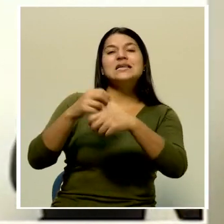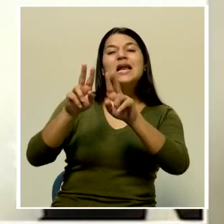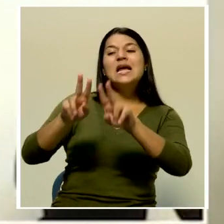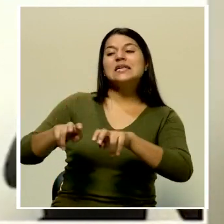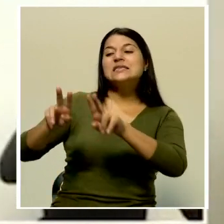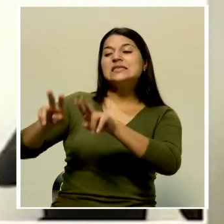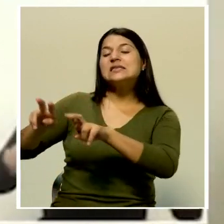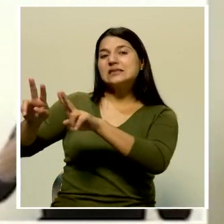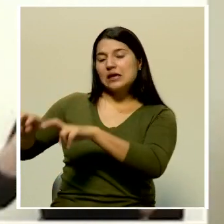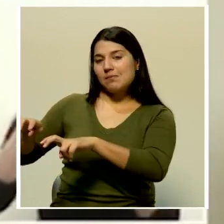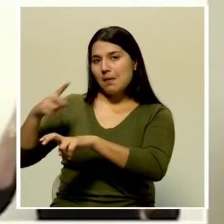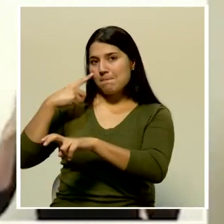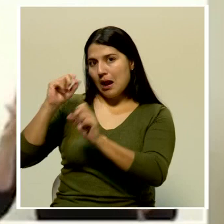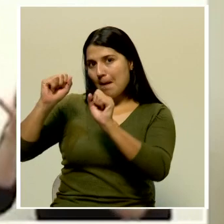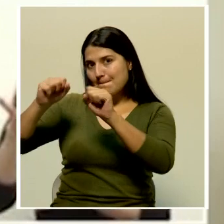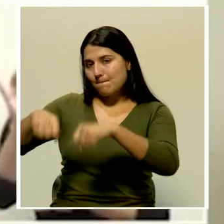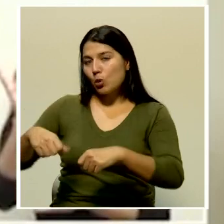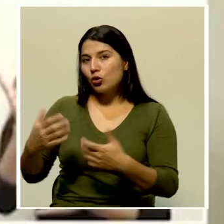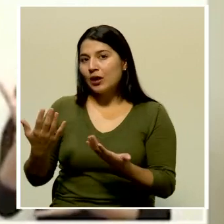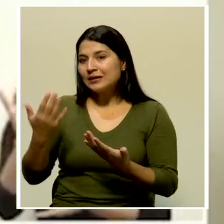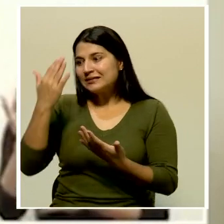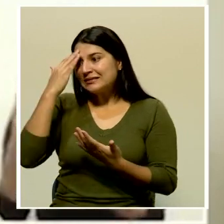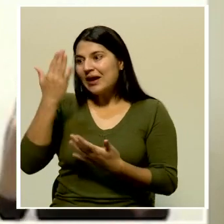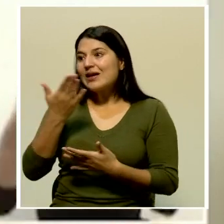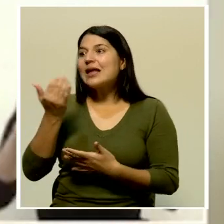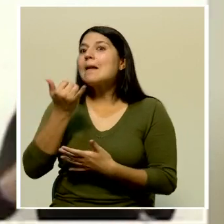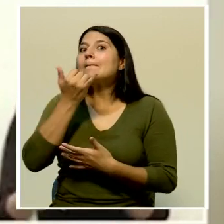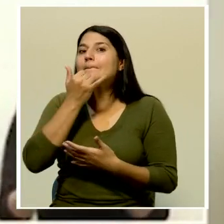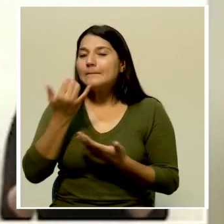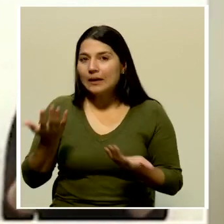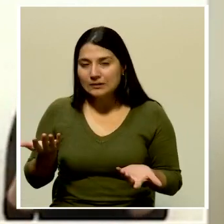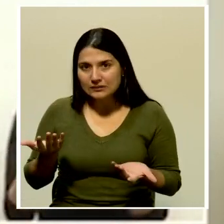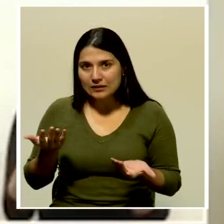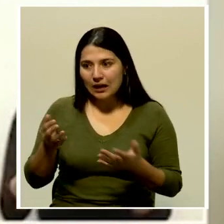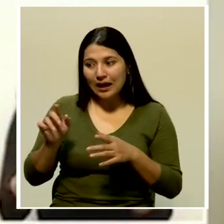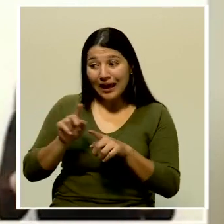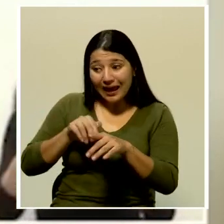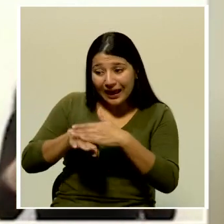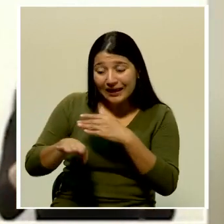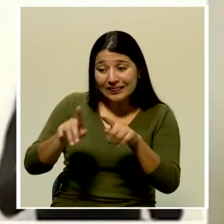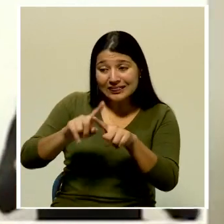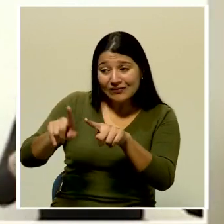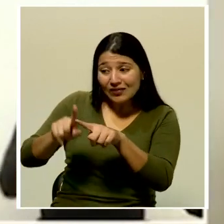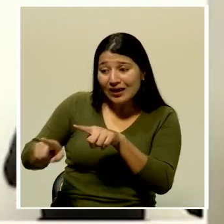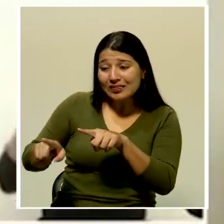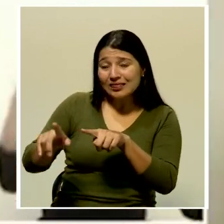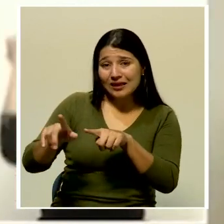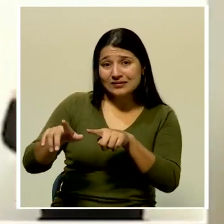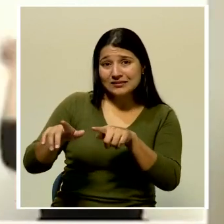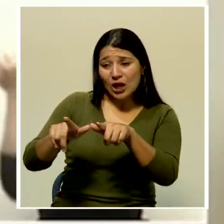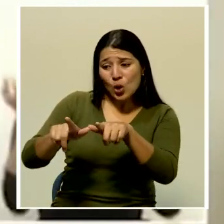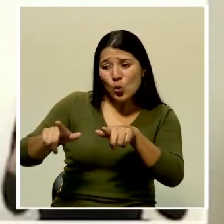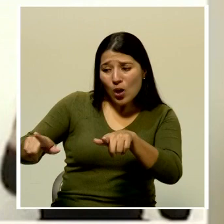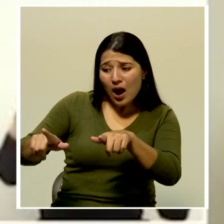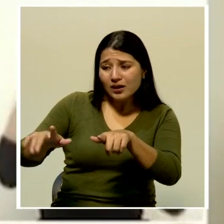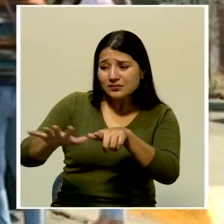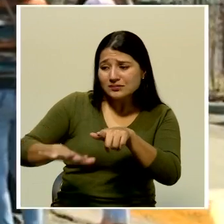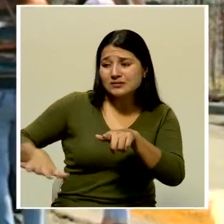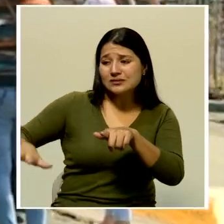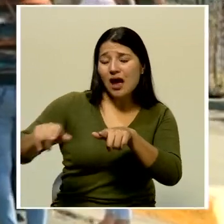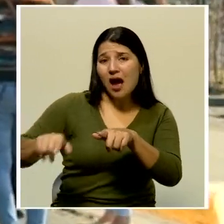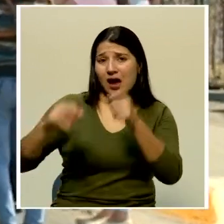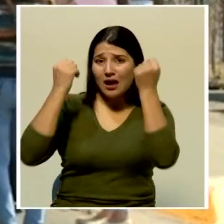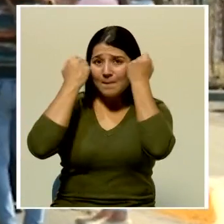poder detectar lo que está ocurriendo en diferentes zonas de Pavas, que es sumamente amplio.